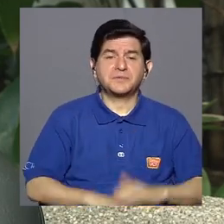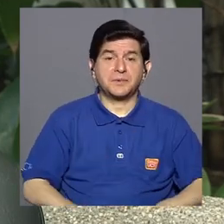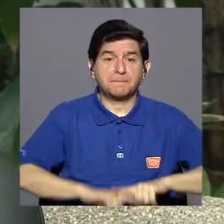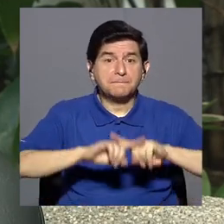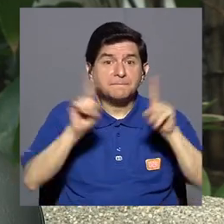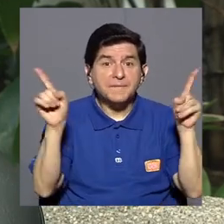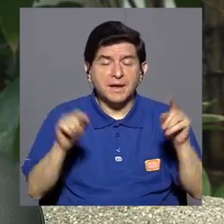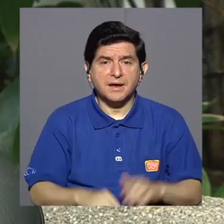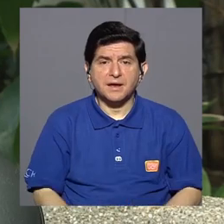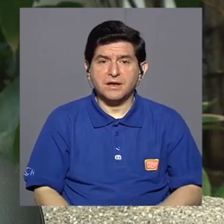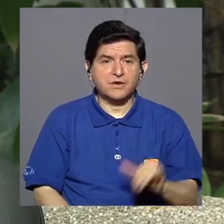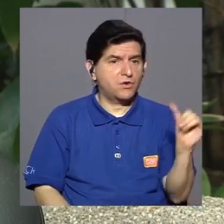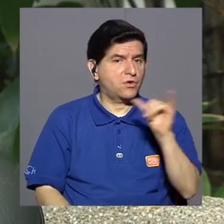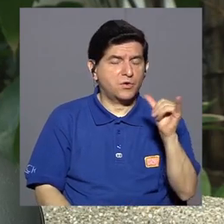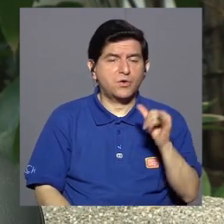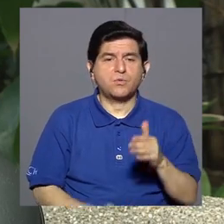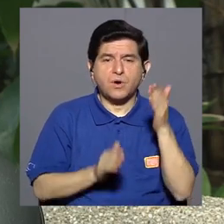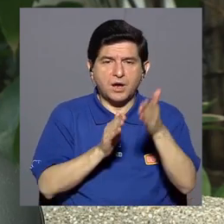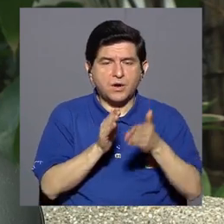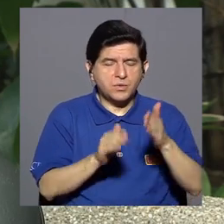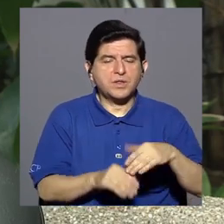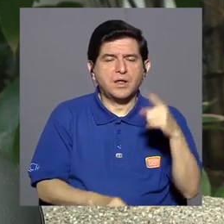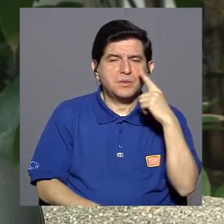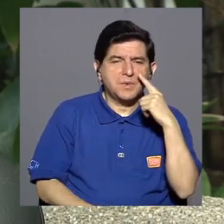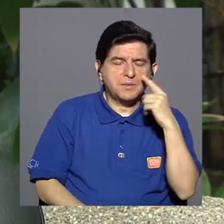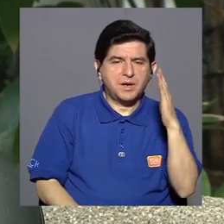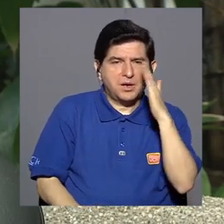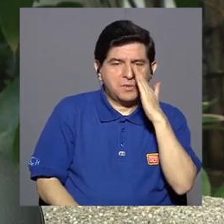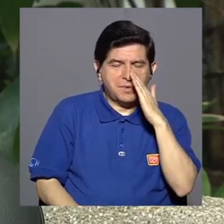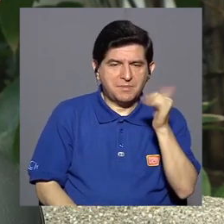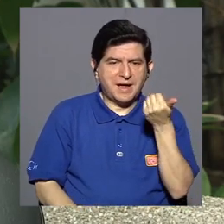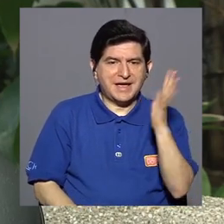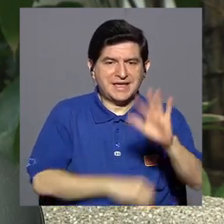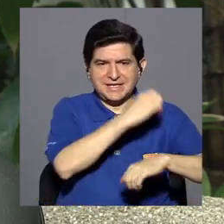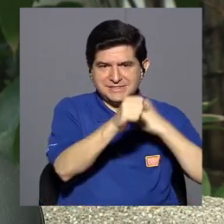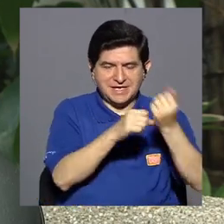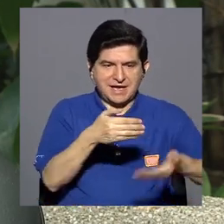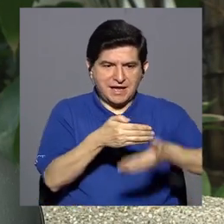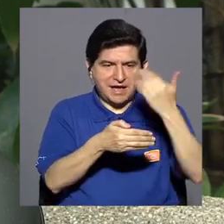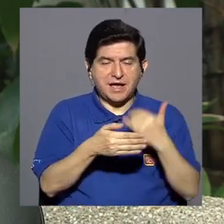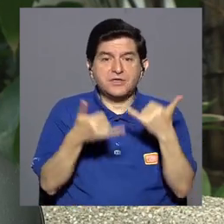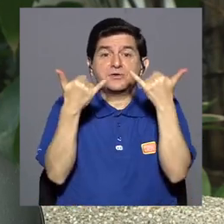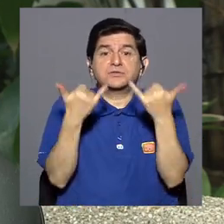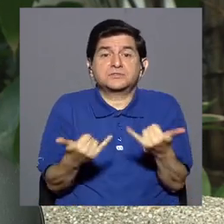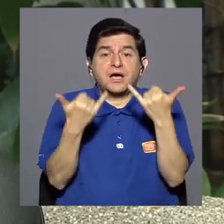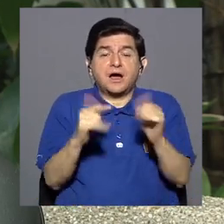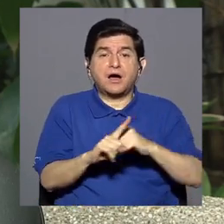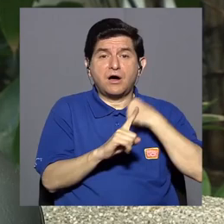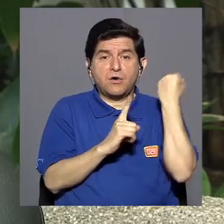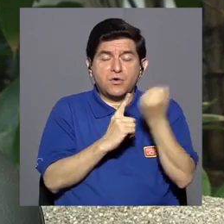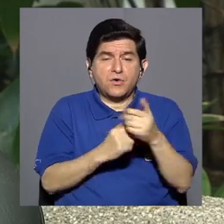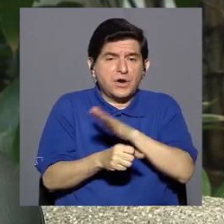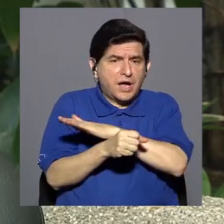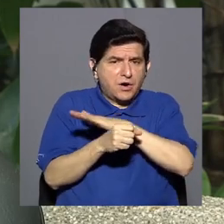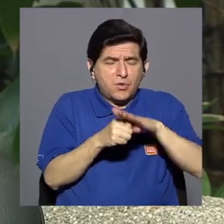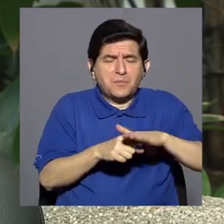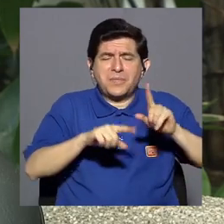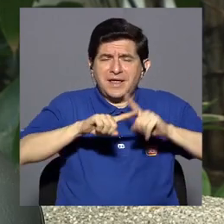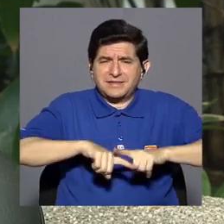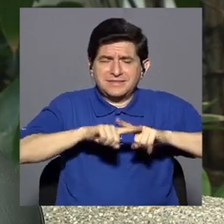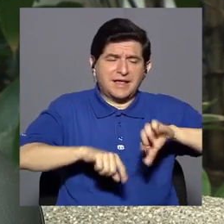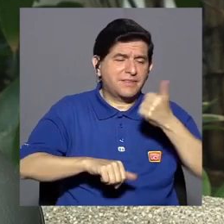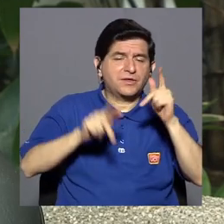ellos. Pero resulta ser que no era lo mismo cuidar a papá o a mamá hace 15 años que cuidarlo ahora que es completamente